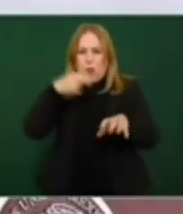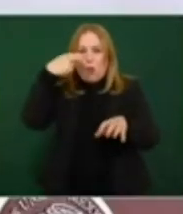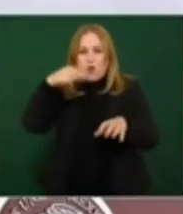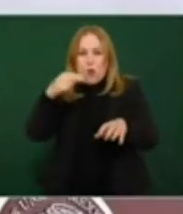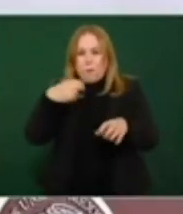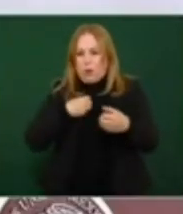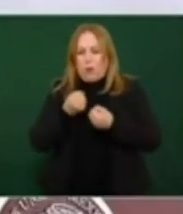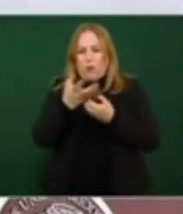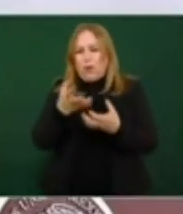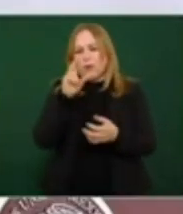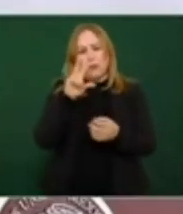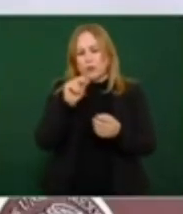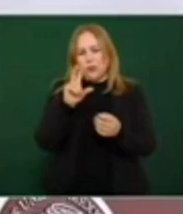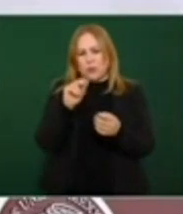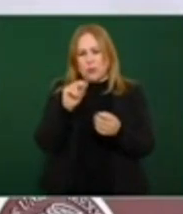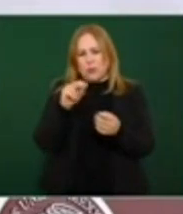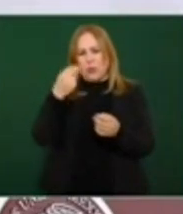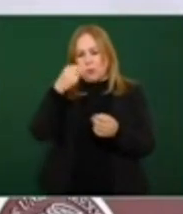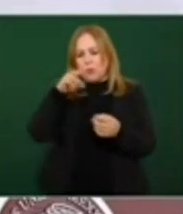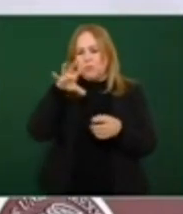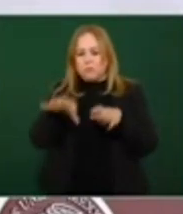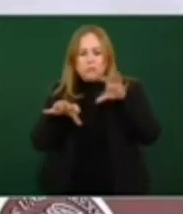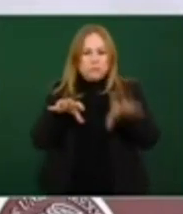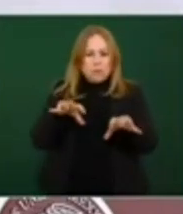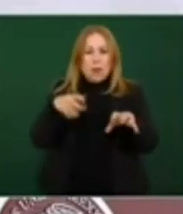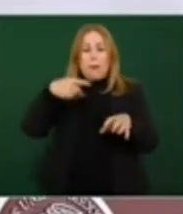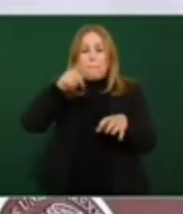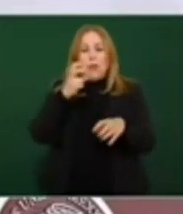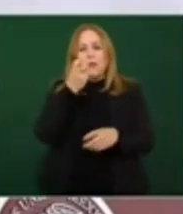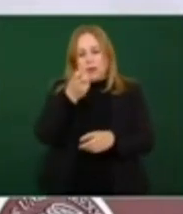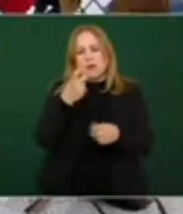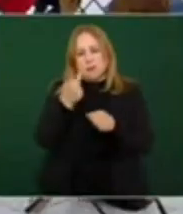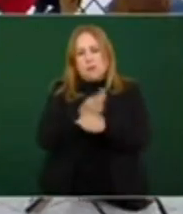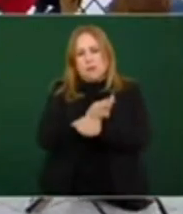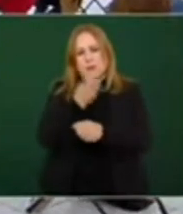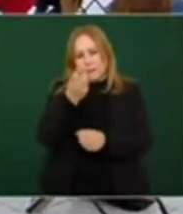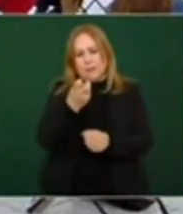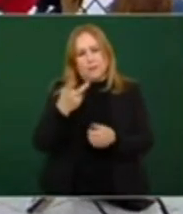pero esto es lo que está sucediendo.